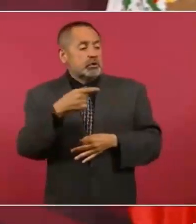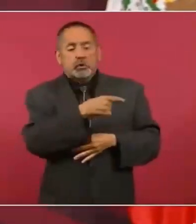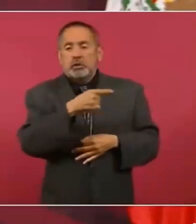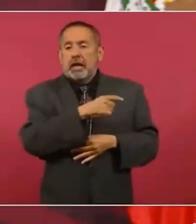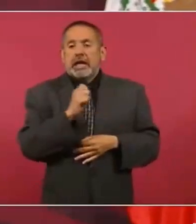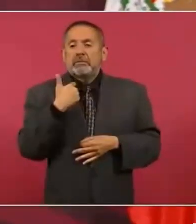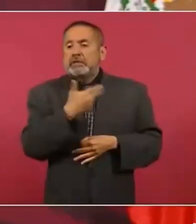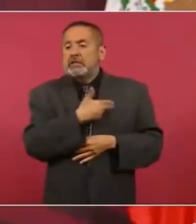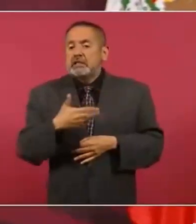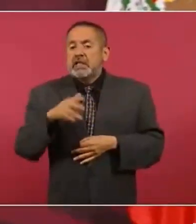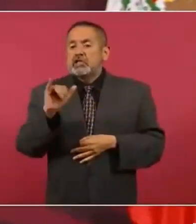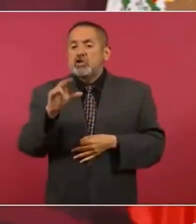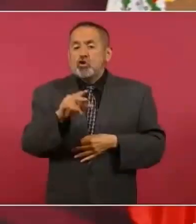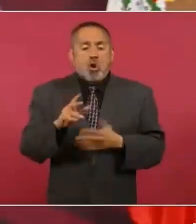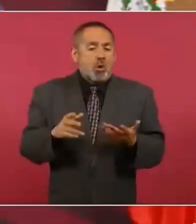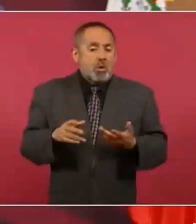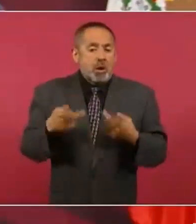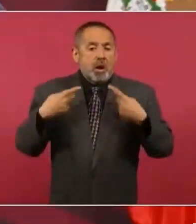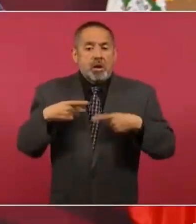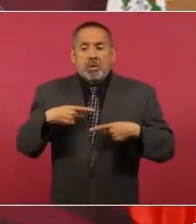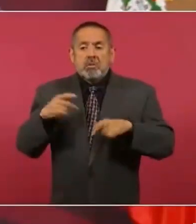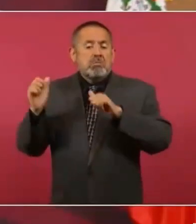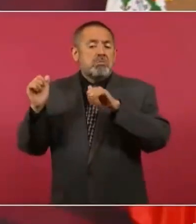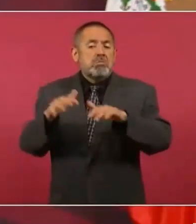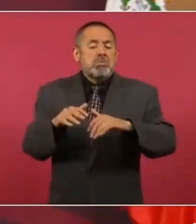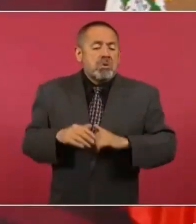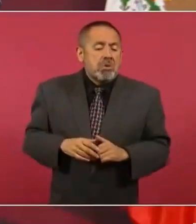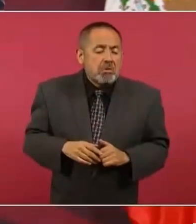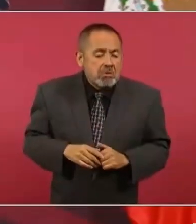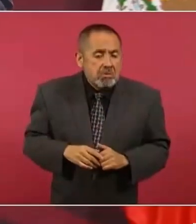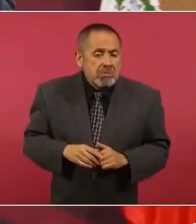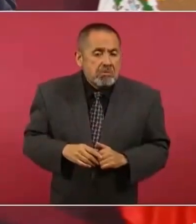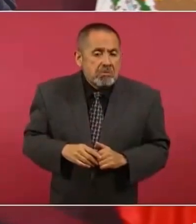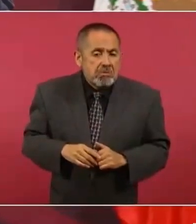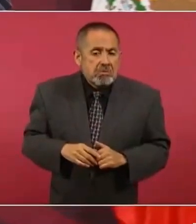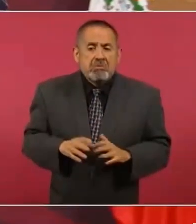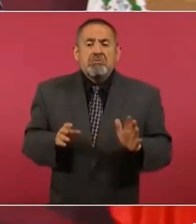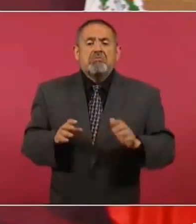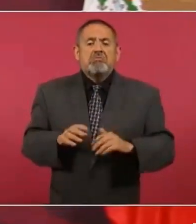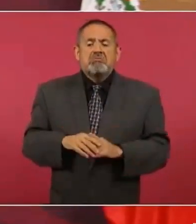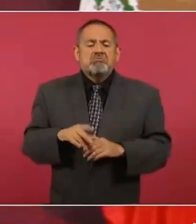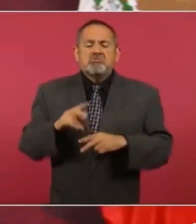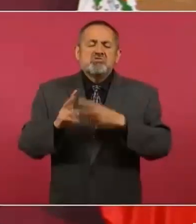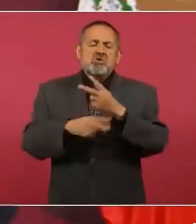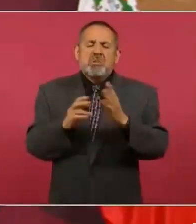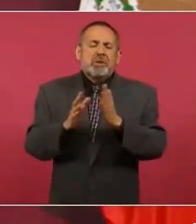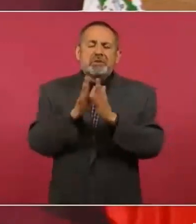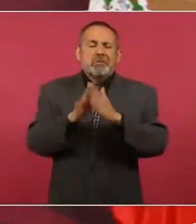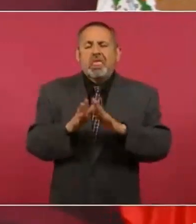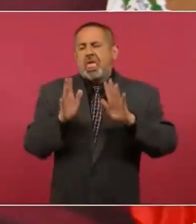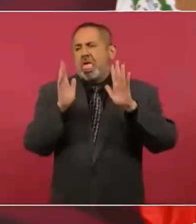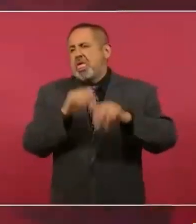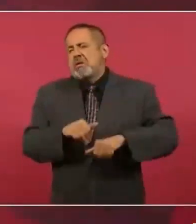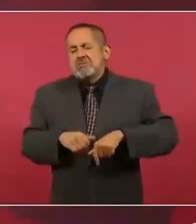el agente no participó